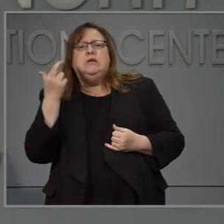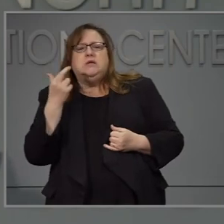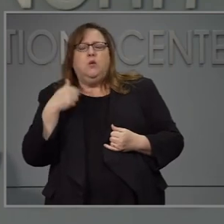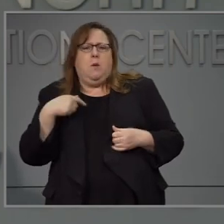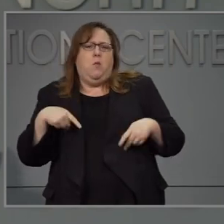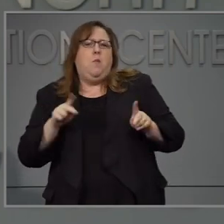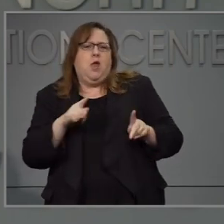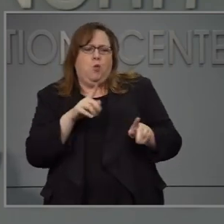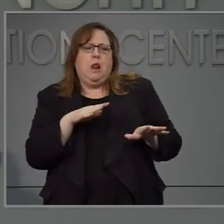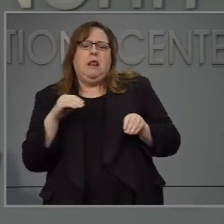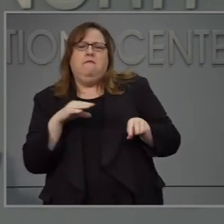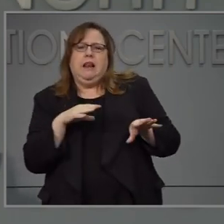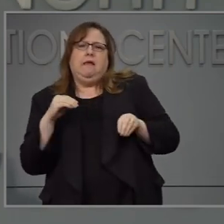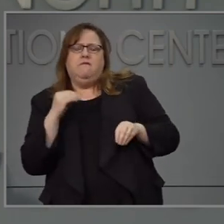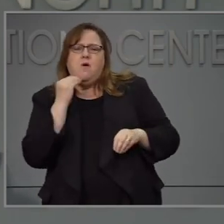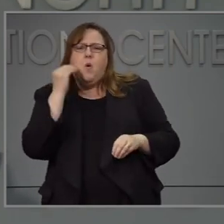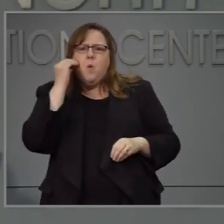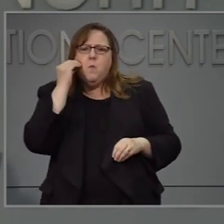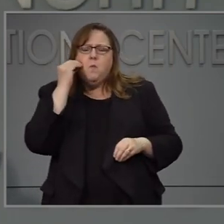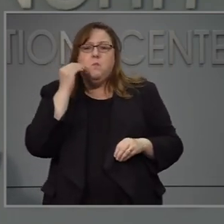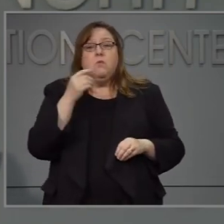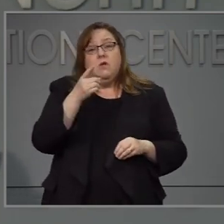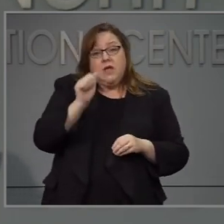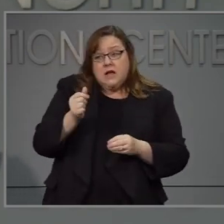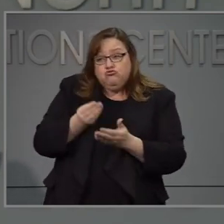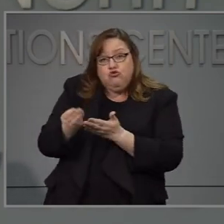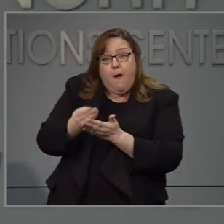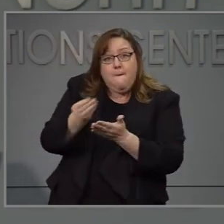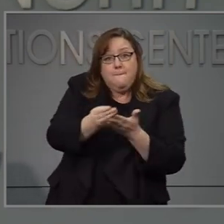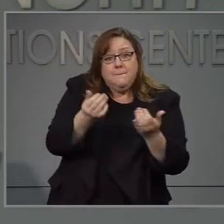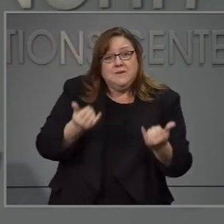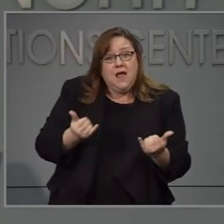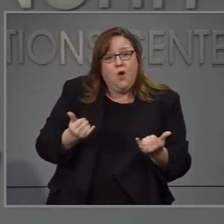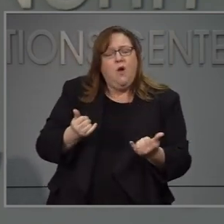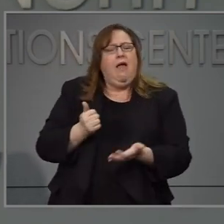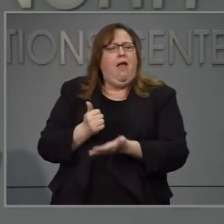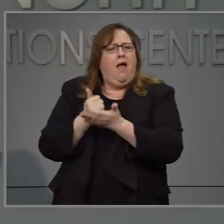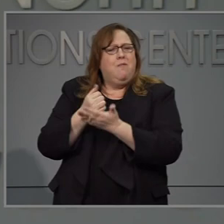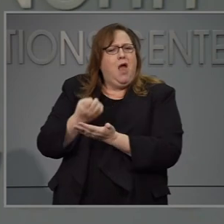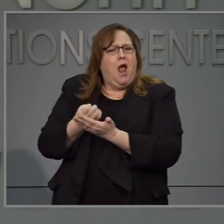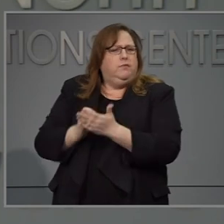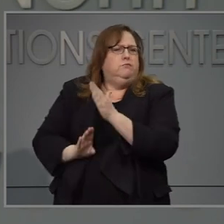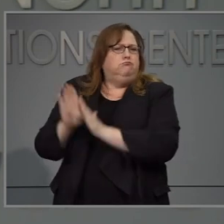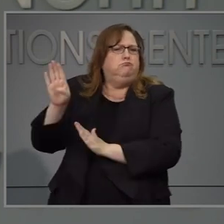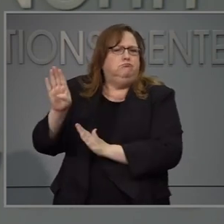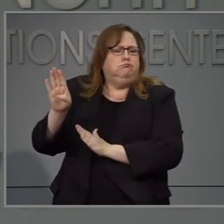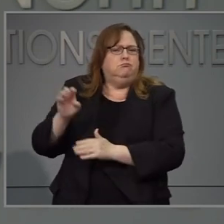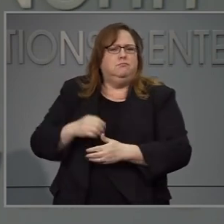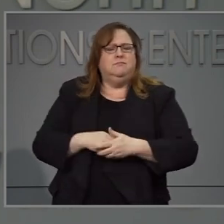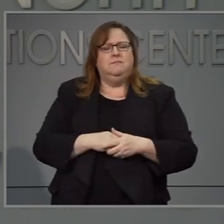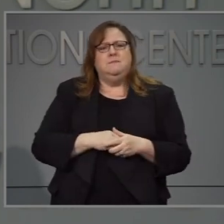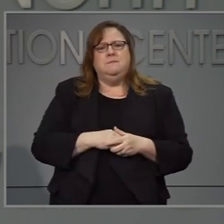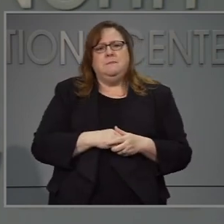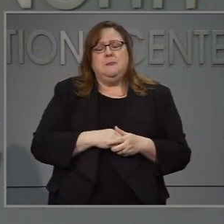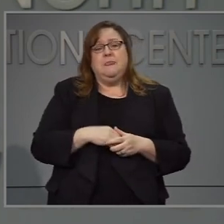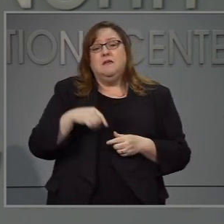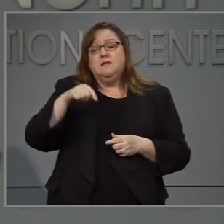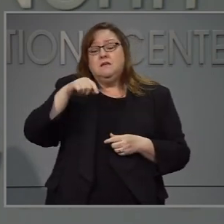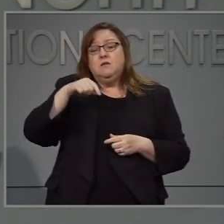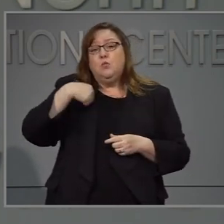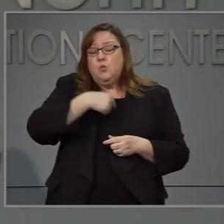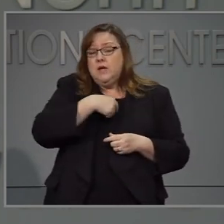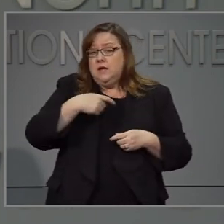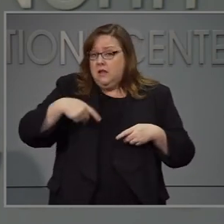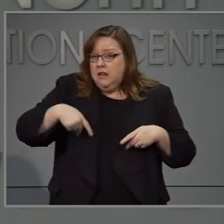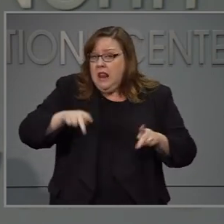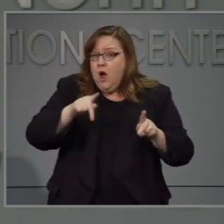salir de la casa, incluyendo ir a tienda a tiendas y ayudar a reanimar nuestra economía. Nosotros vamos a entrar